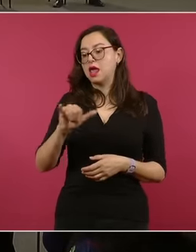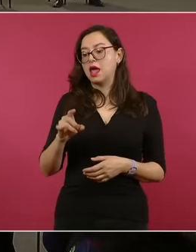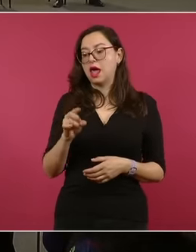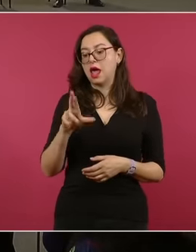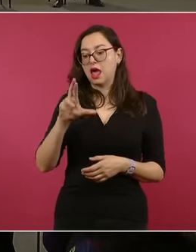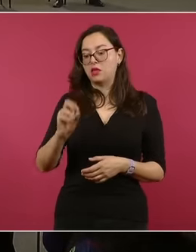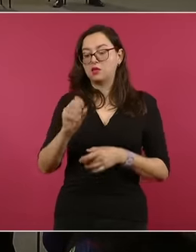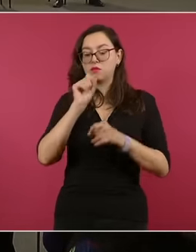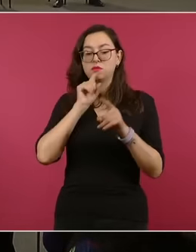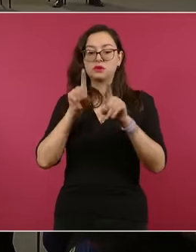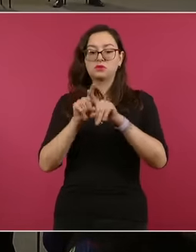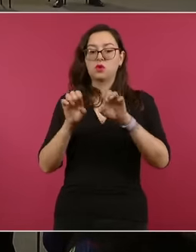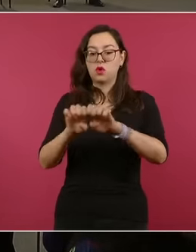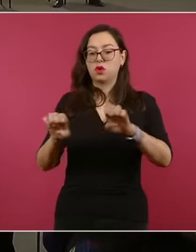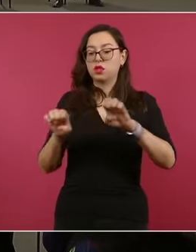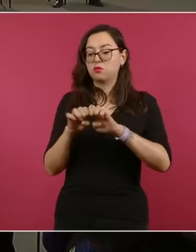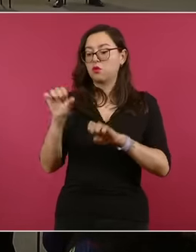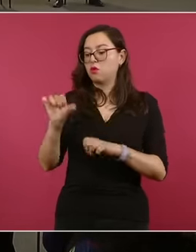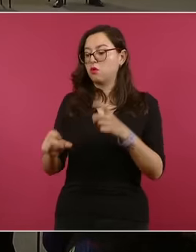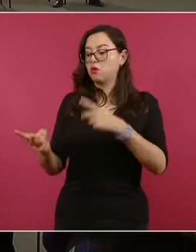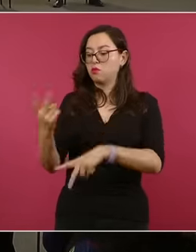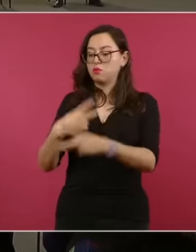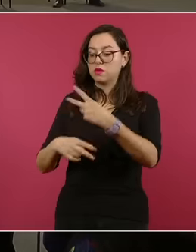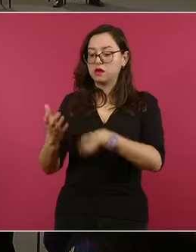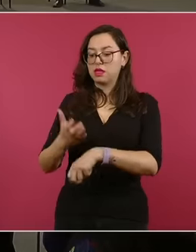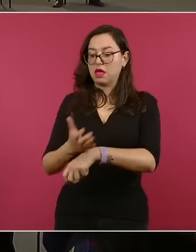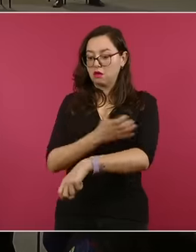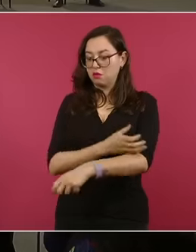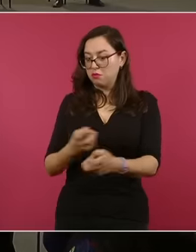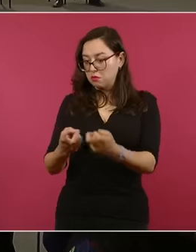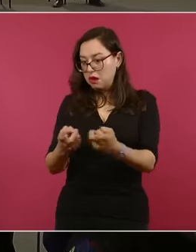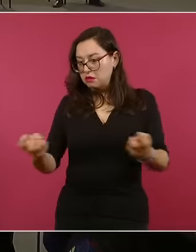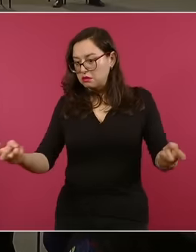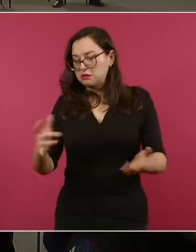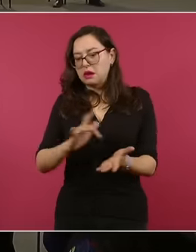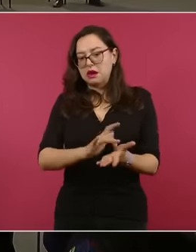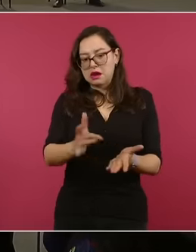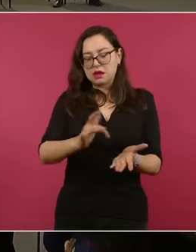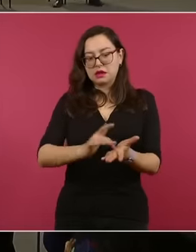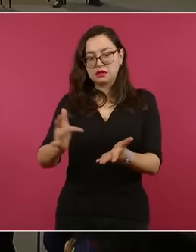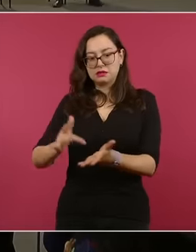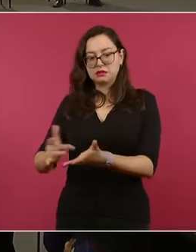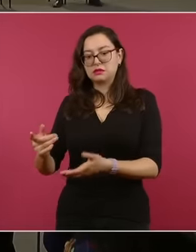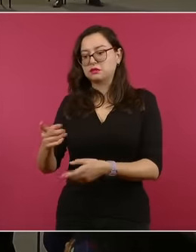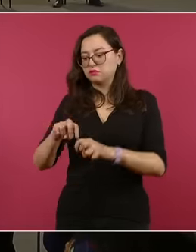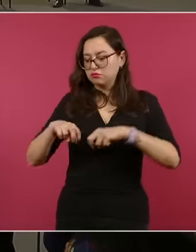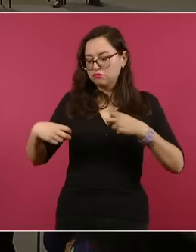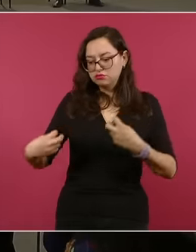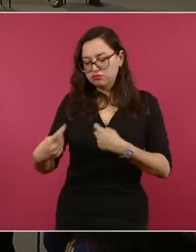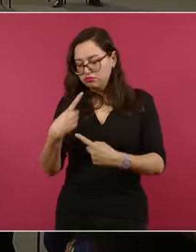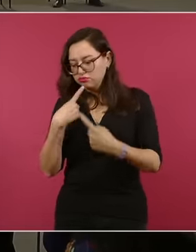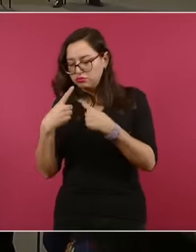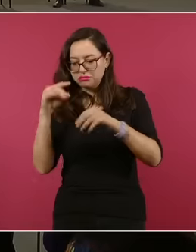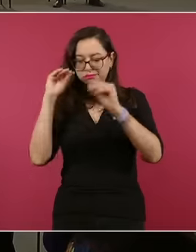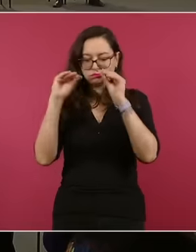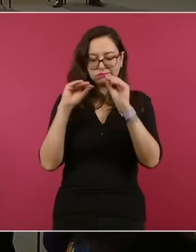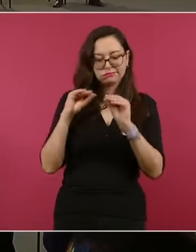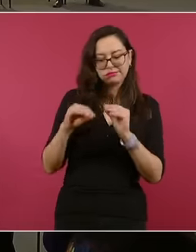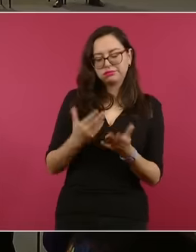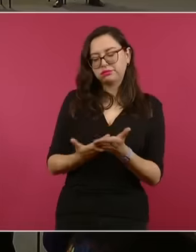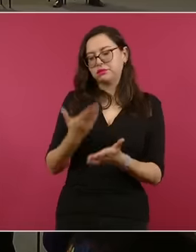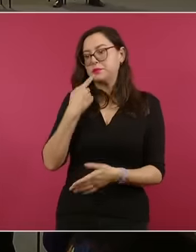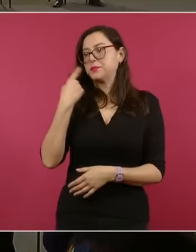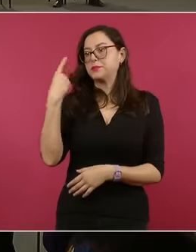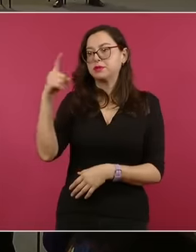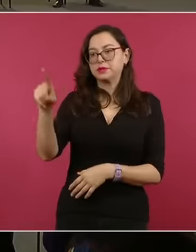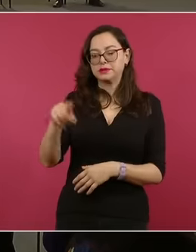fantástico que nos acompaña aquí en la primera fila y que están justamente en esta fotografía, porque ellos fueron los que prepararon precisamente